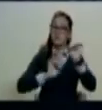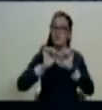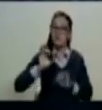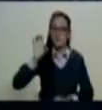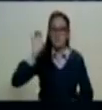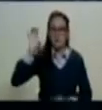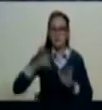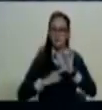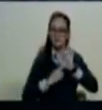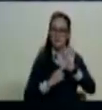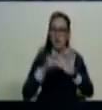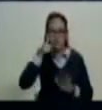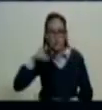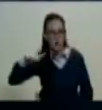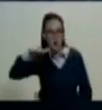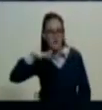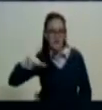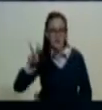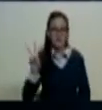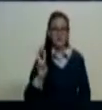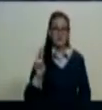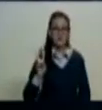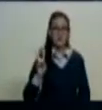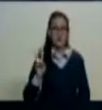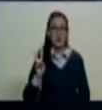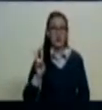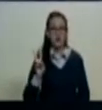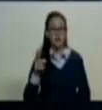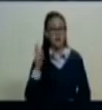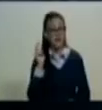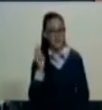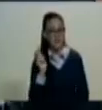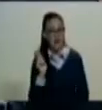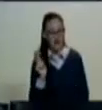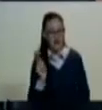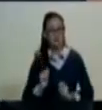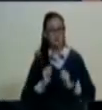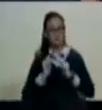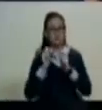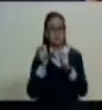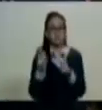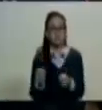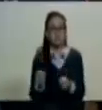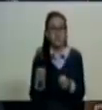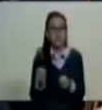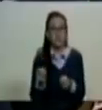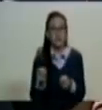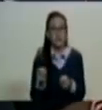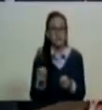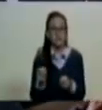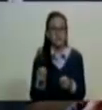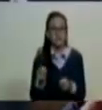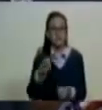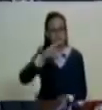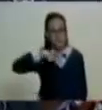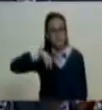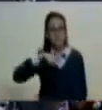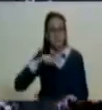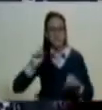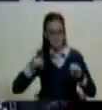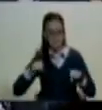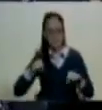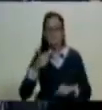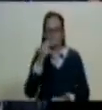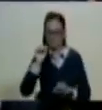representar al pueblo de Venezuela frente a las tareas que le han sido asignadas por este cuerpo soberano. Sí,